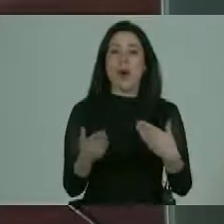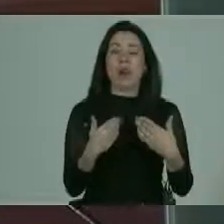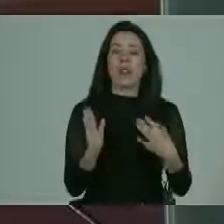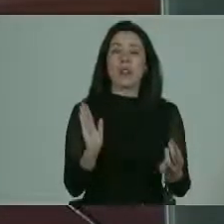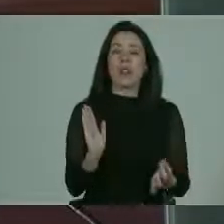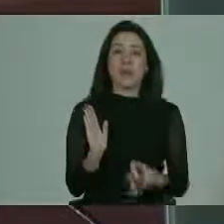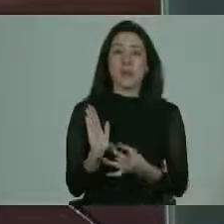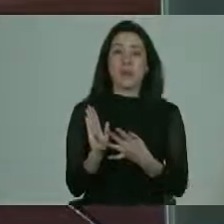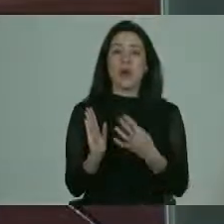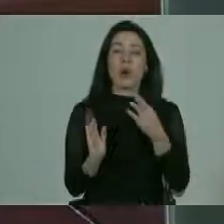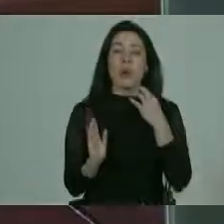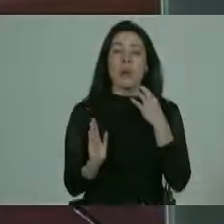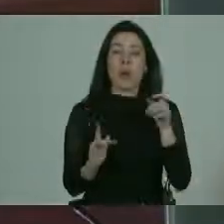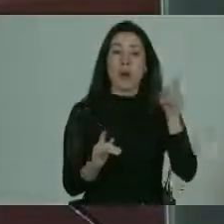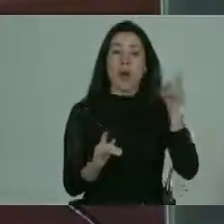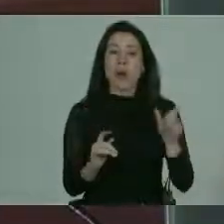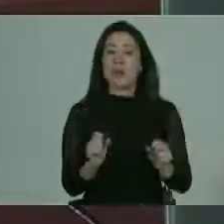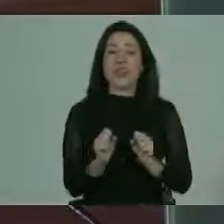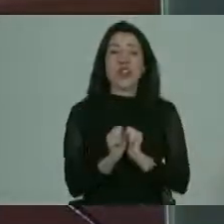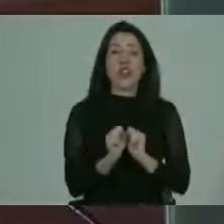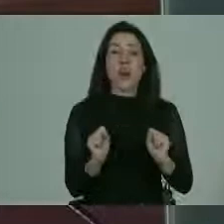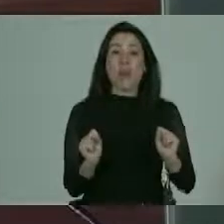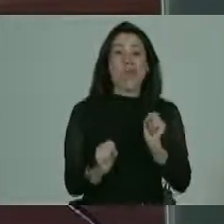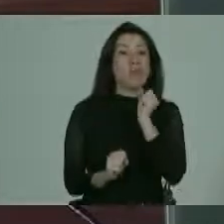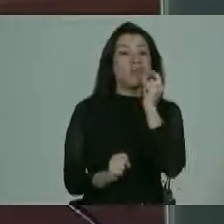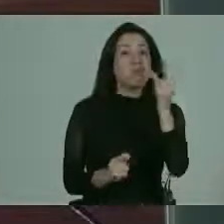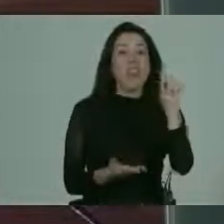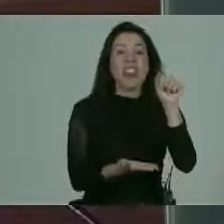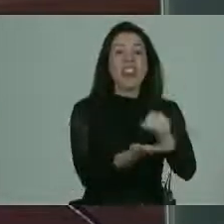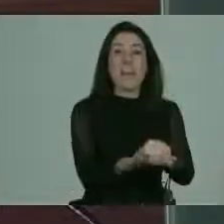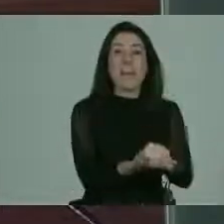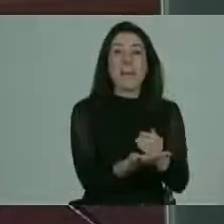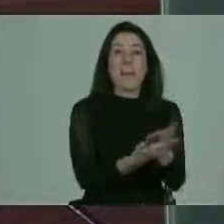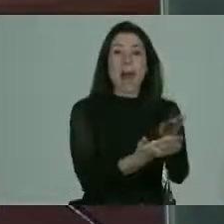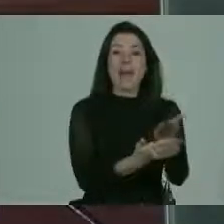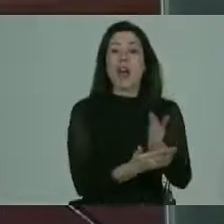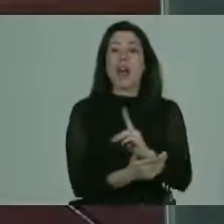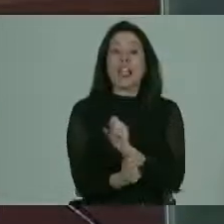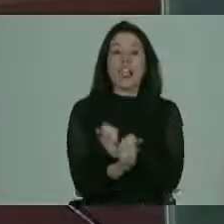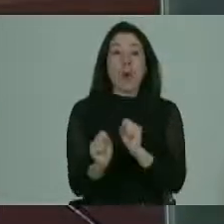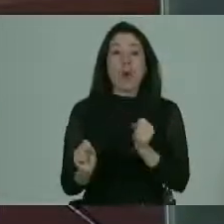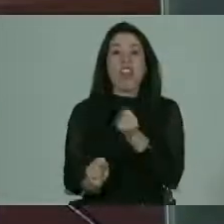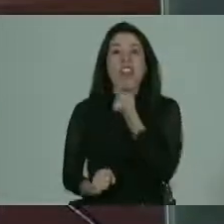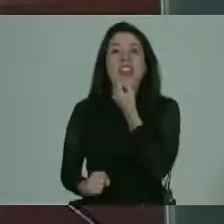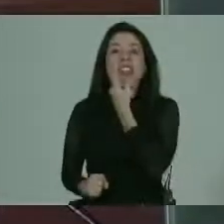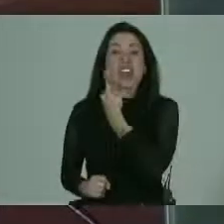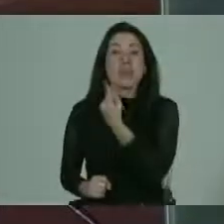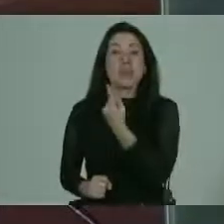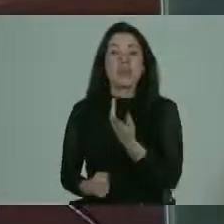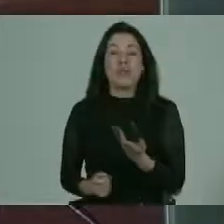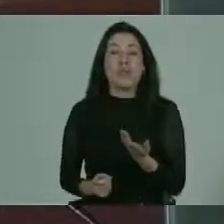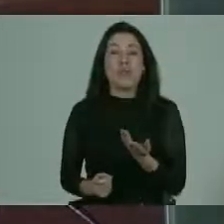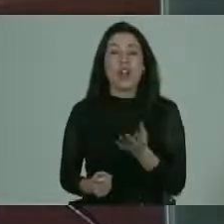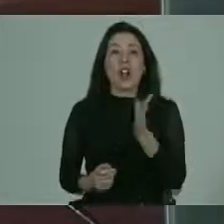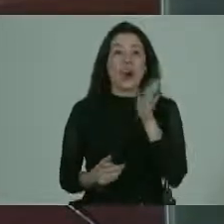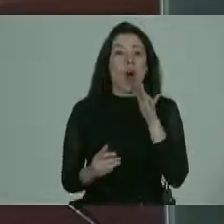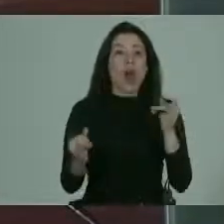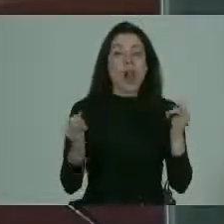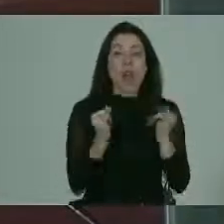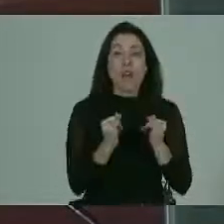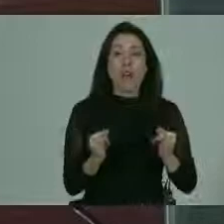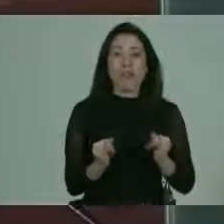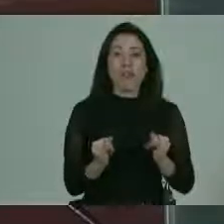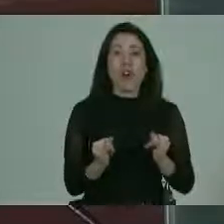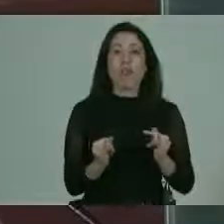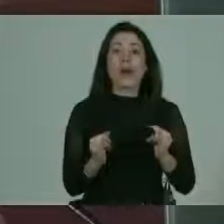vulneración? porque esa persona no puede ni demandar ni denunciar no tiene cómo no tiene el medio físico